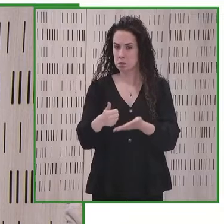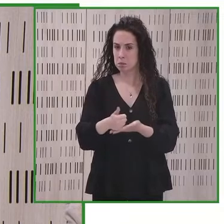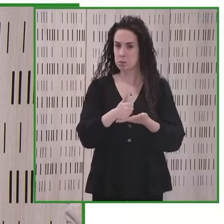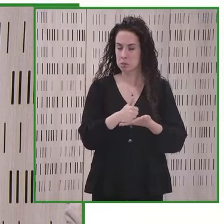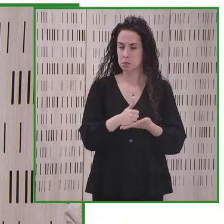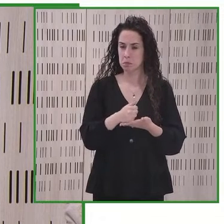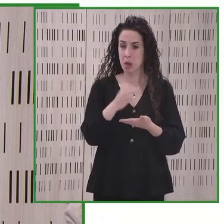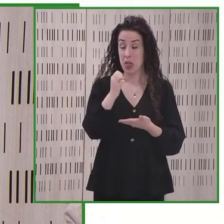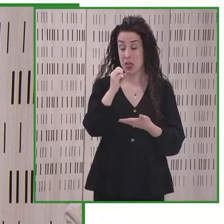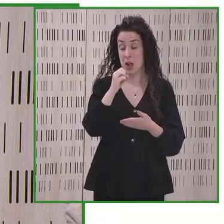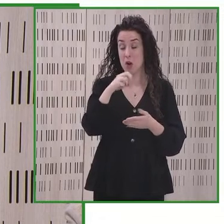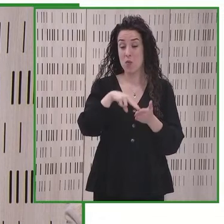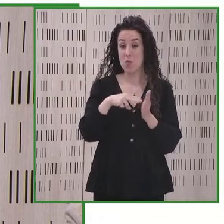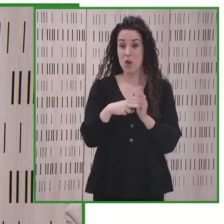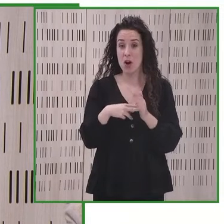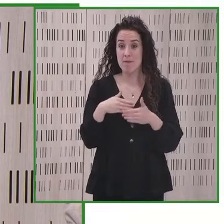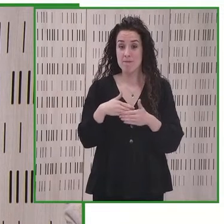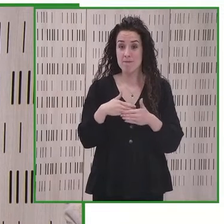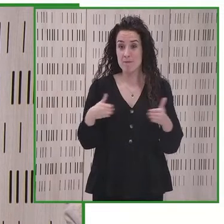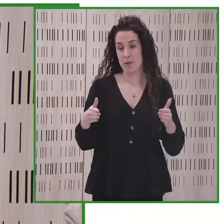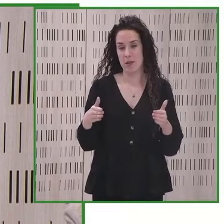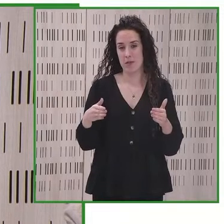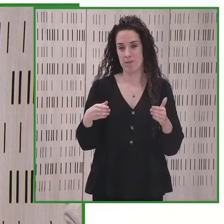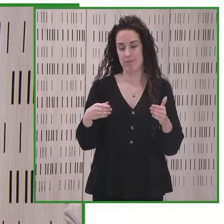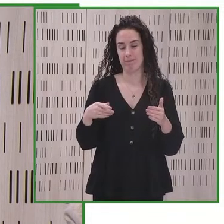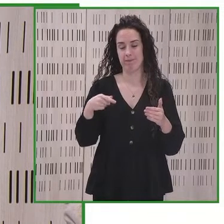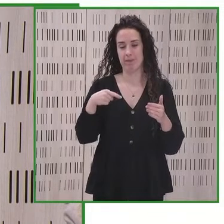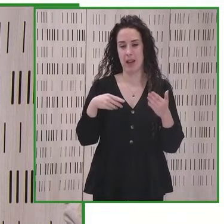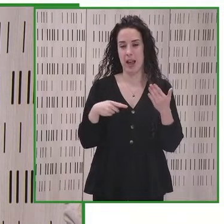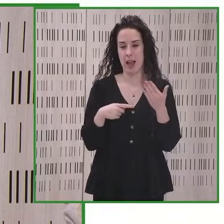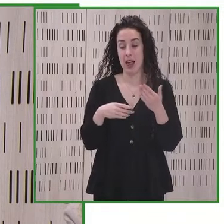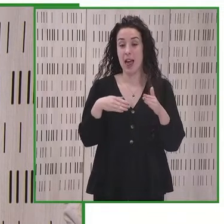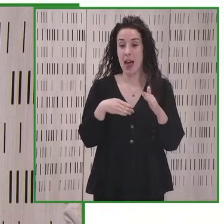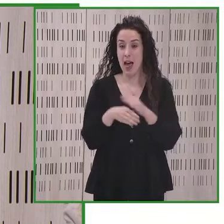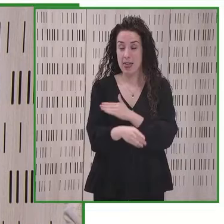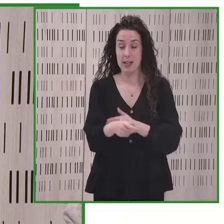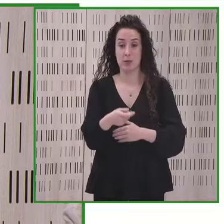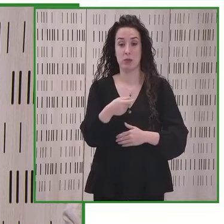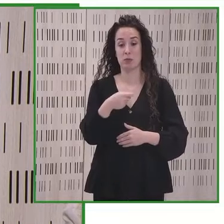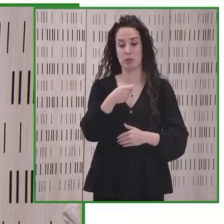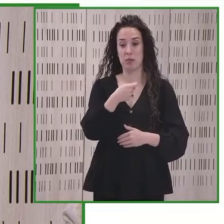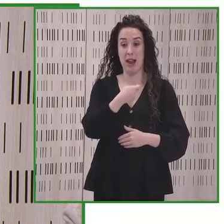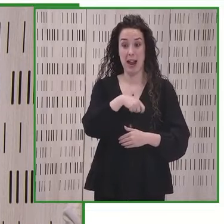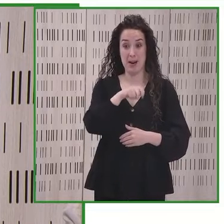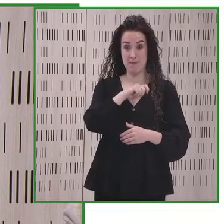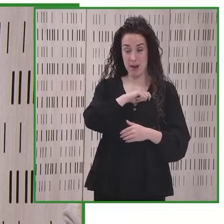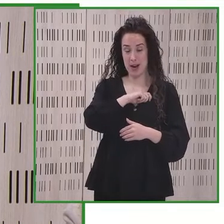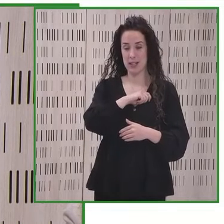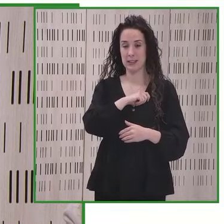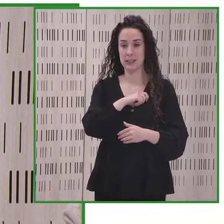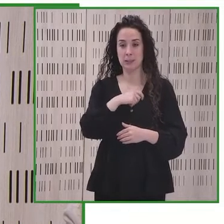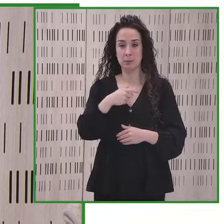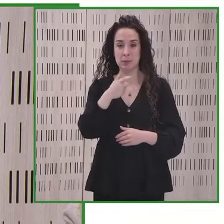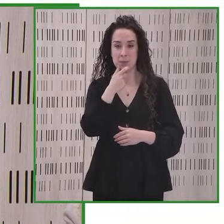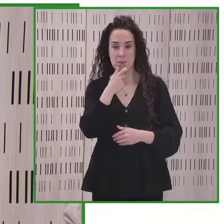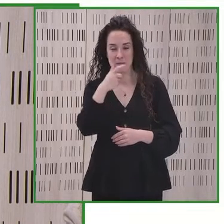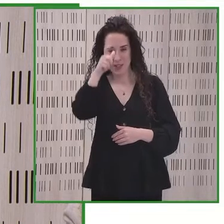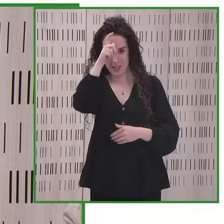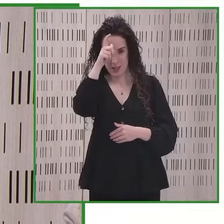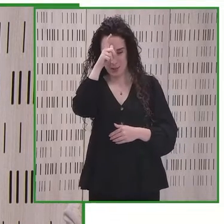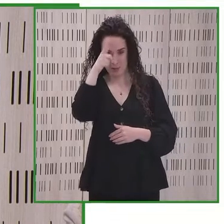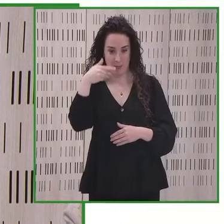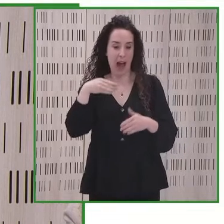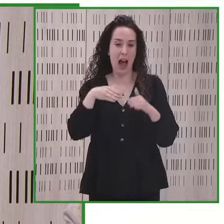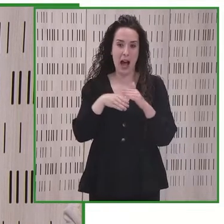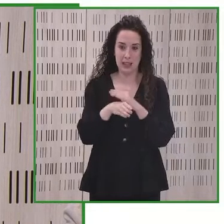del proyecto Zero Project y hemos trabajado en tres idiomas, en